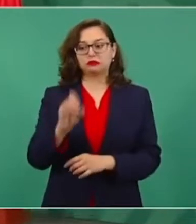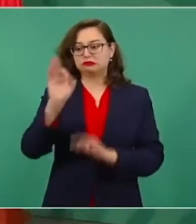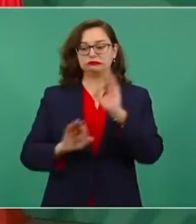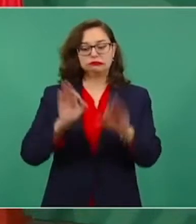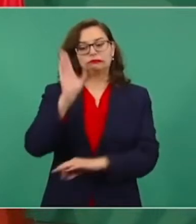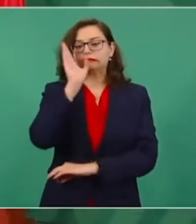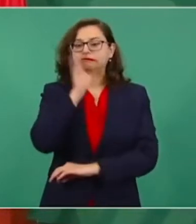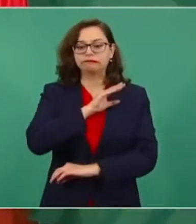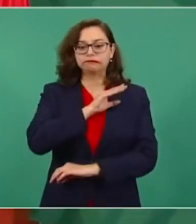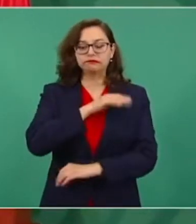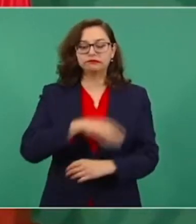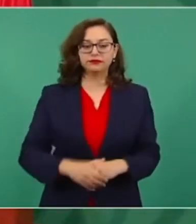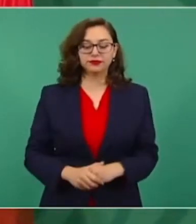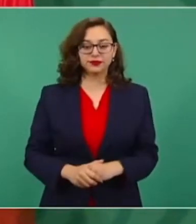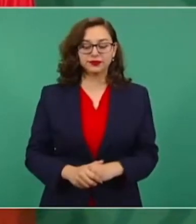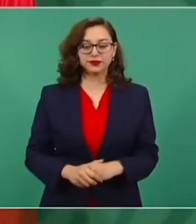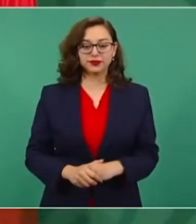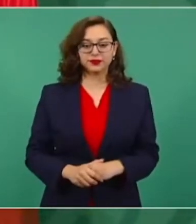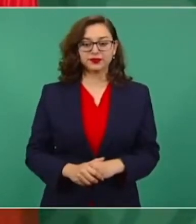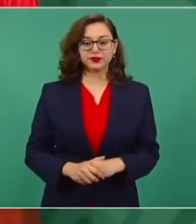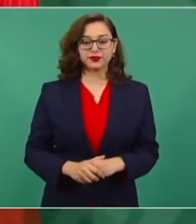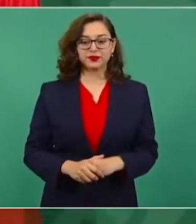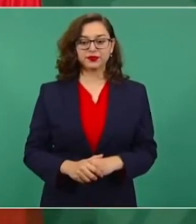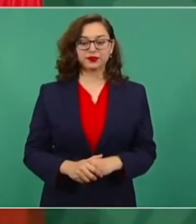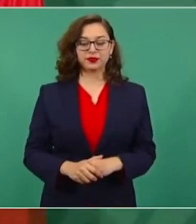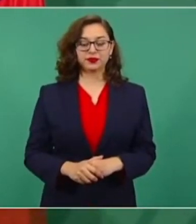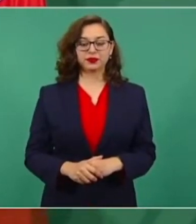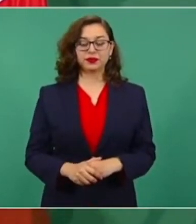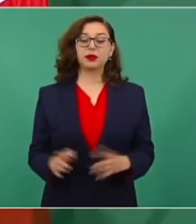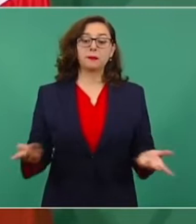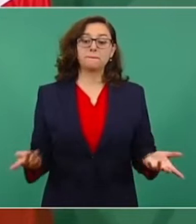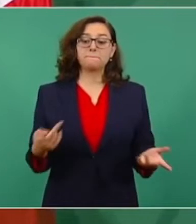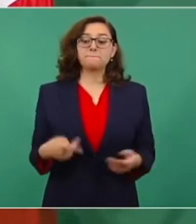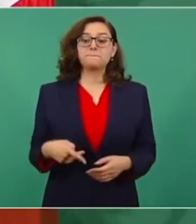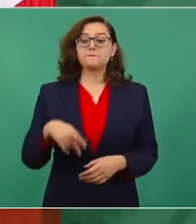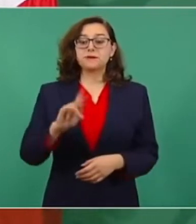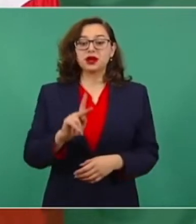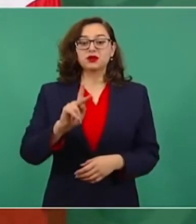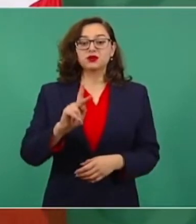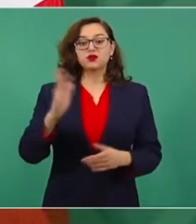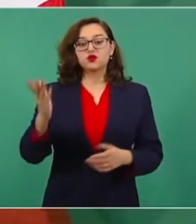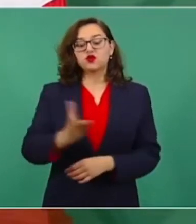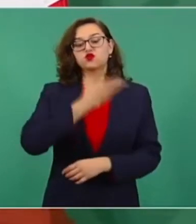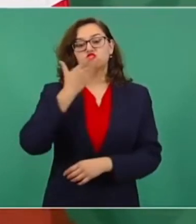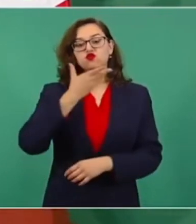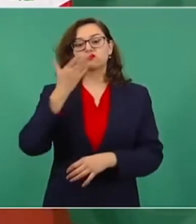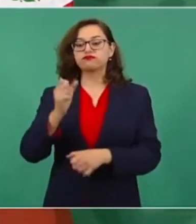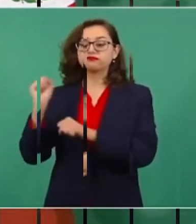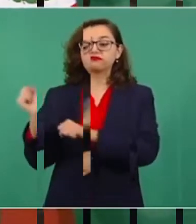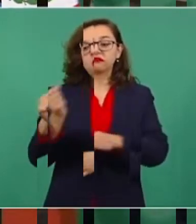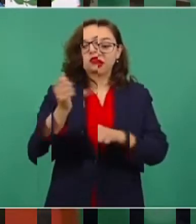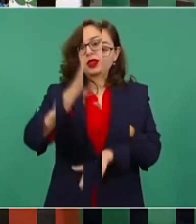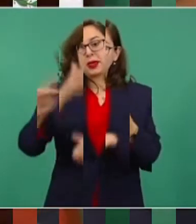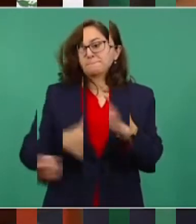como se dice en la frase clásica del béisbol, esto no se acaba